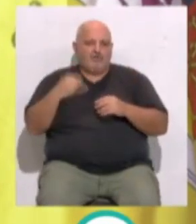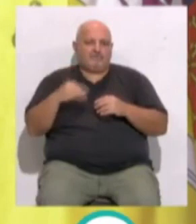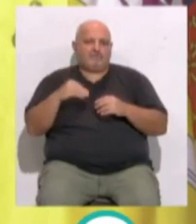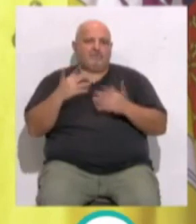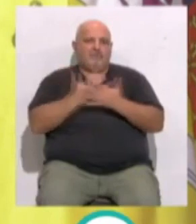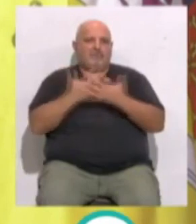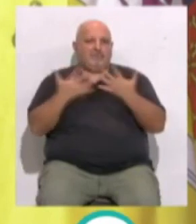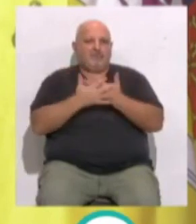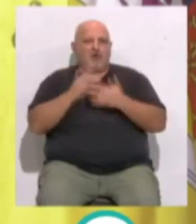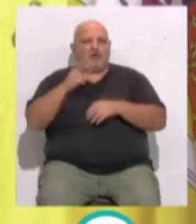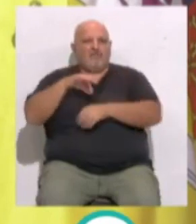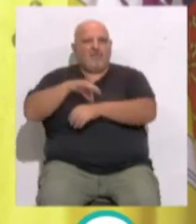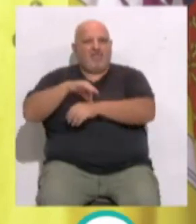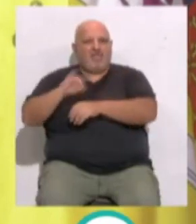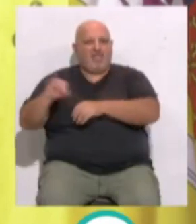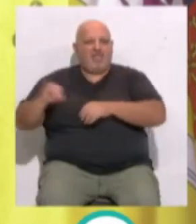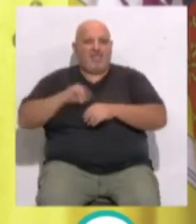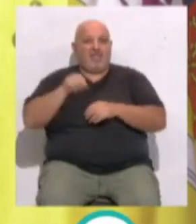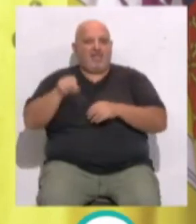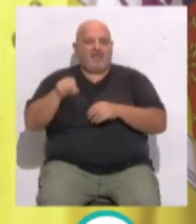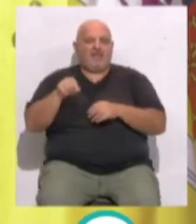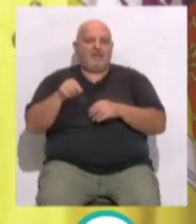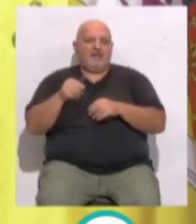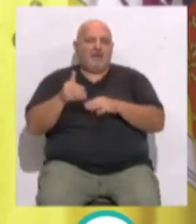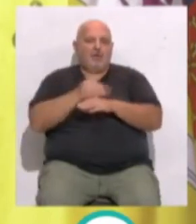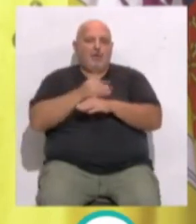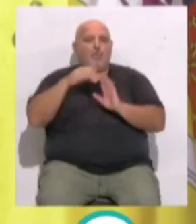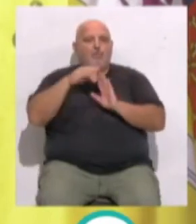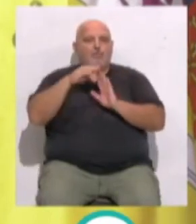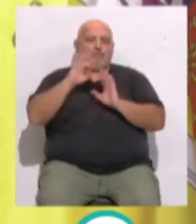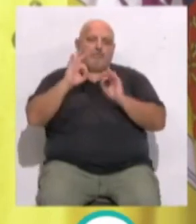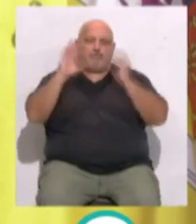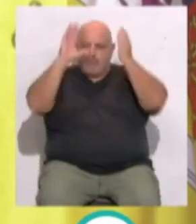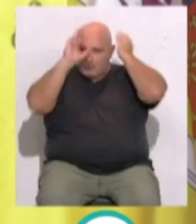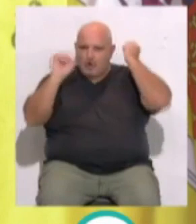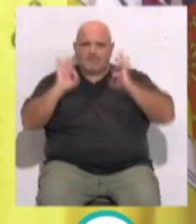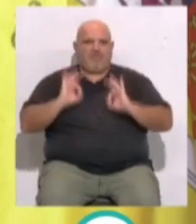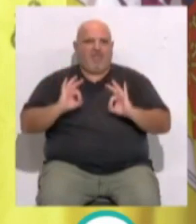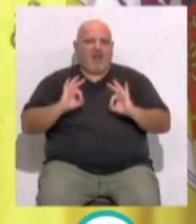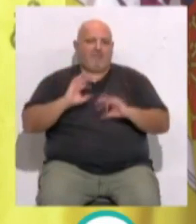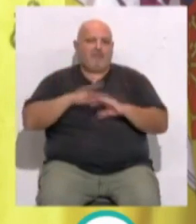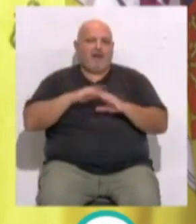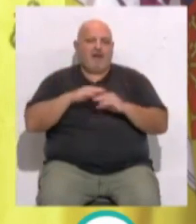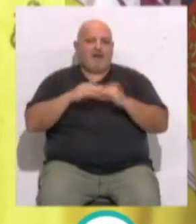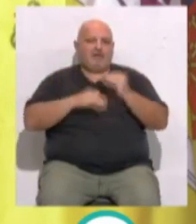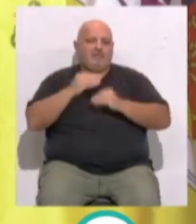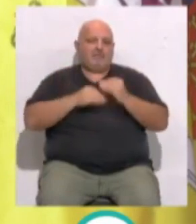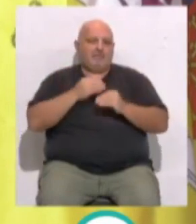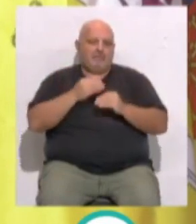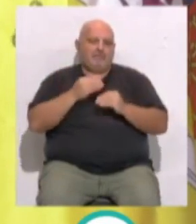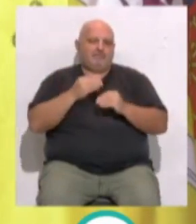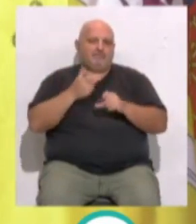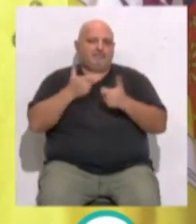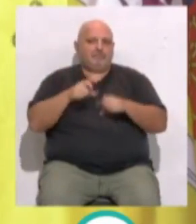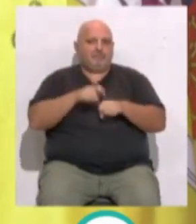donde se mezclan otra serie de enfermedades. Ahí ya hay diseñado un protocolo en el que se va a avanzar de una manera muy importante precisamente